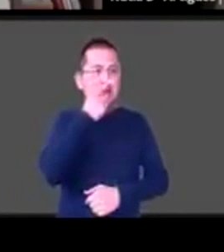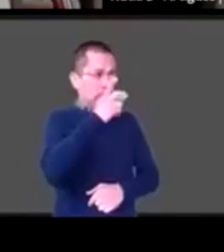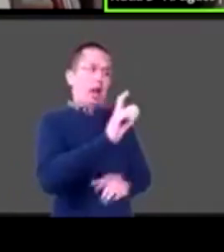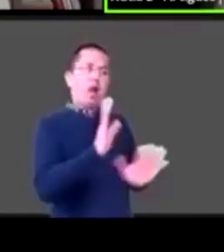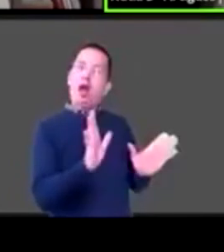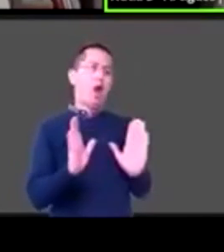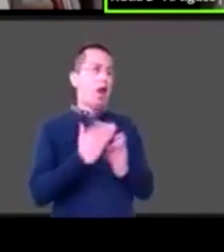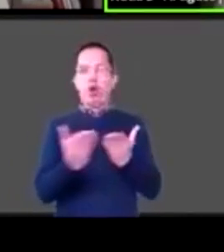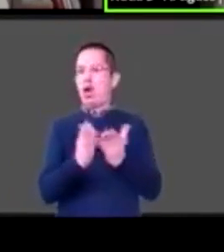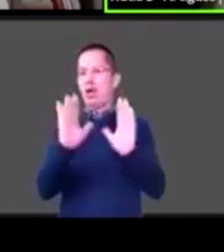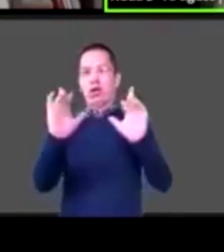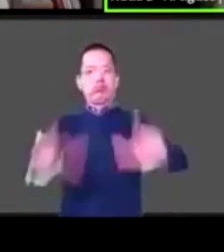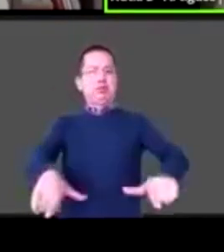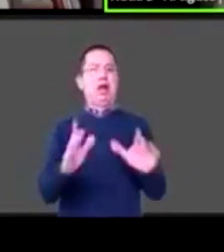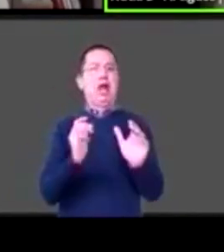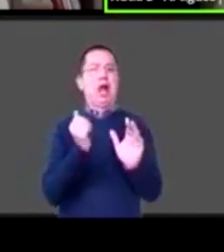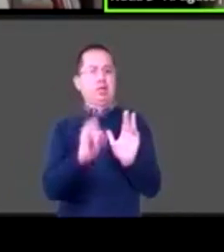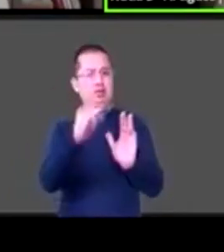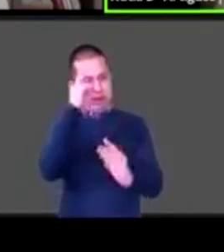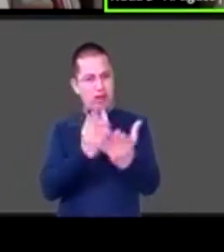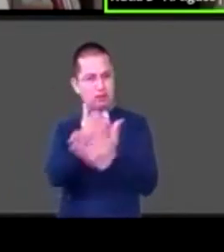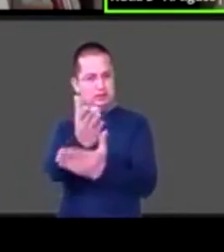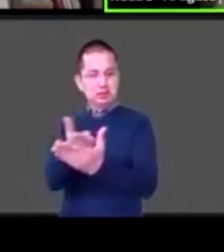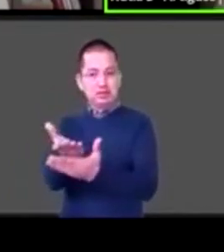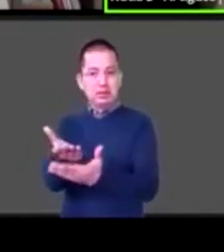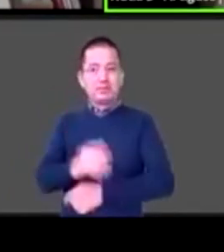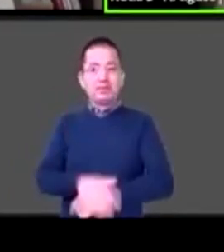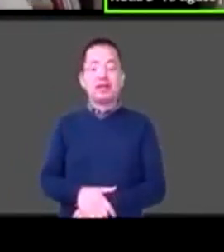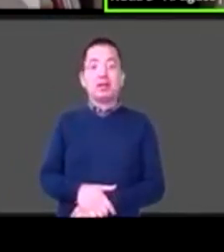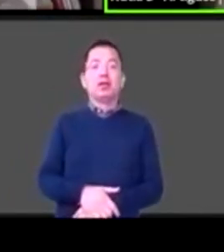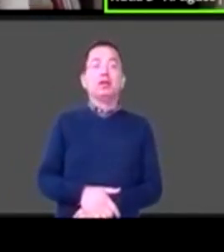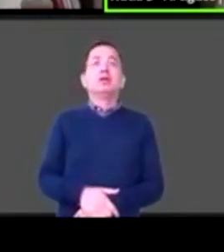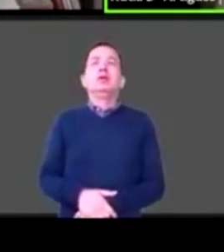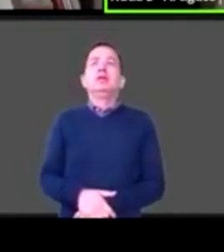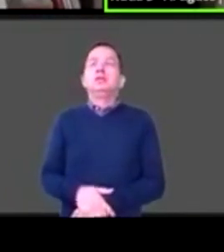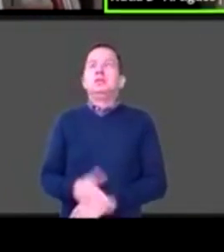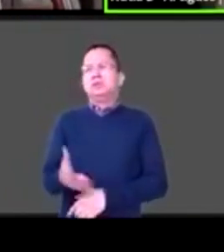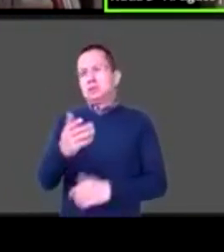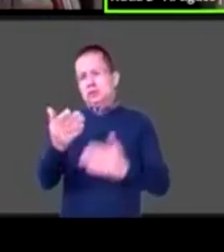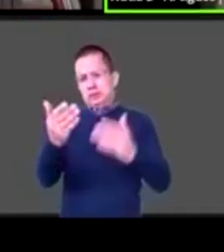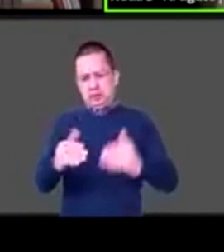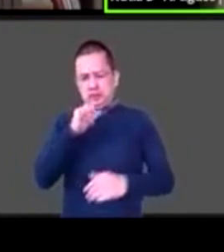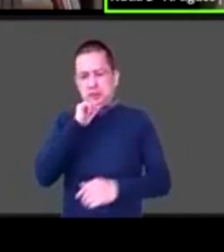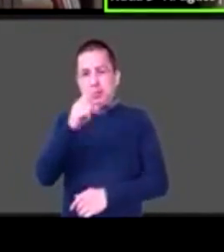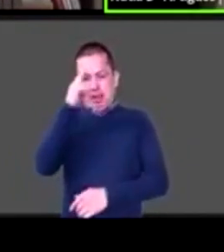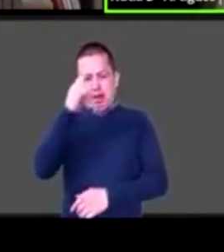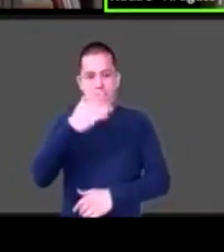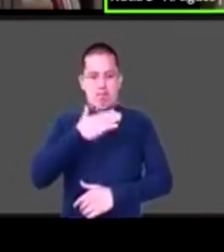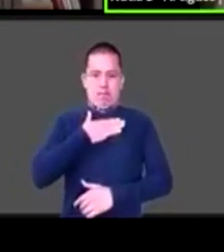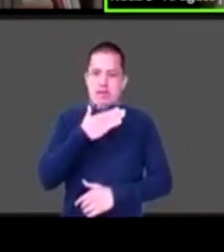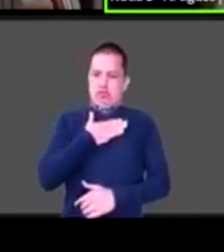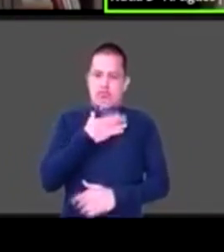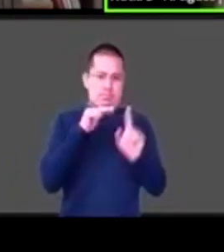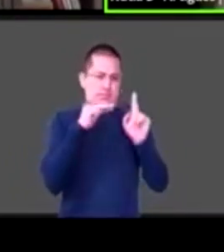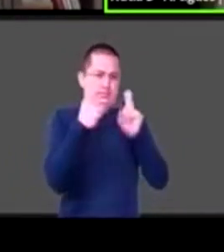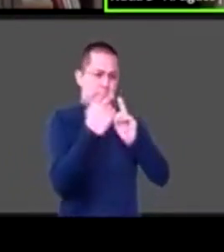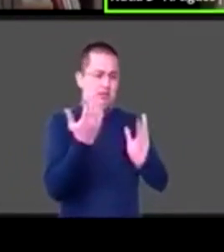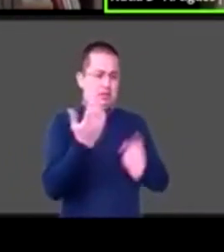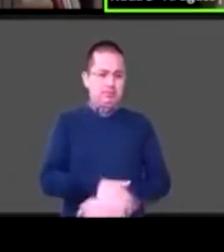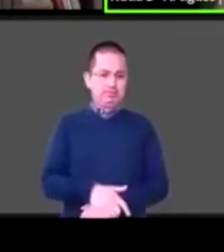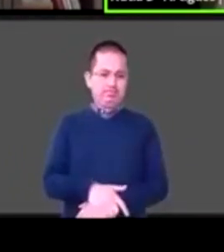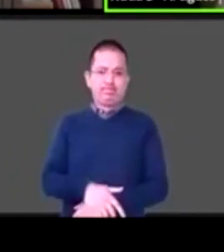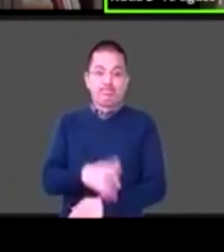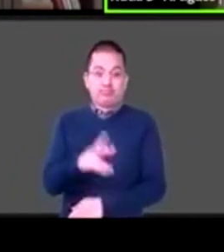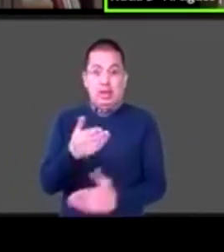y luego con respecto a lo personal yo he ganado tantas cosas en esta pandemia perdí mi